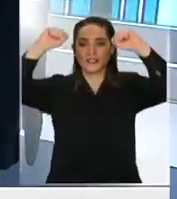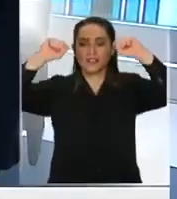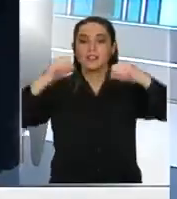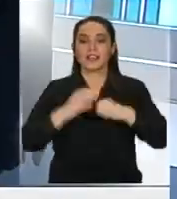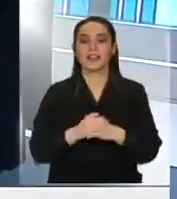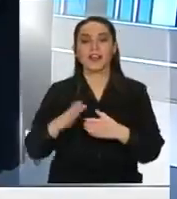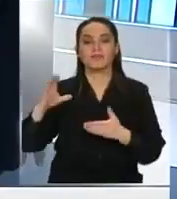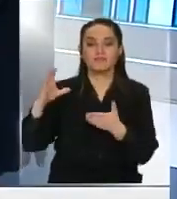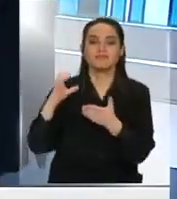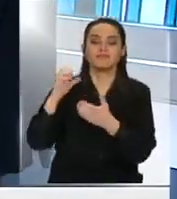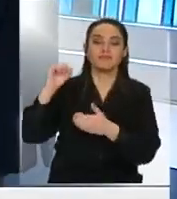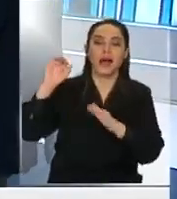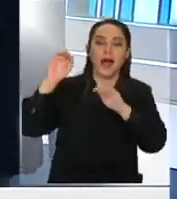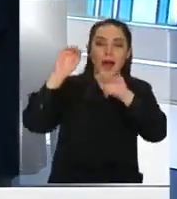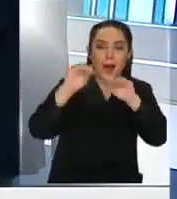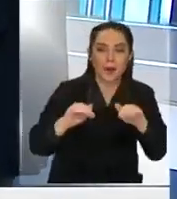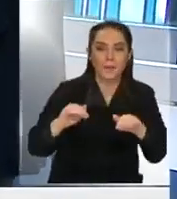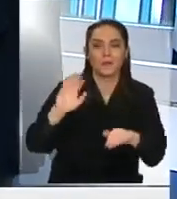Daniel Jarder.